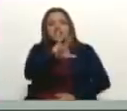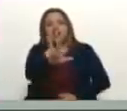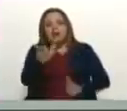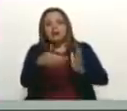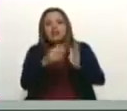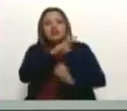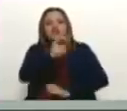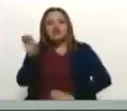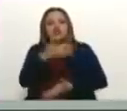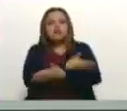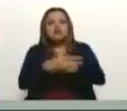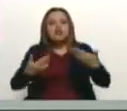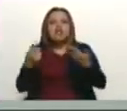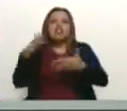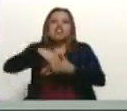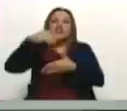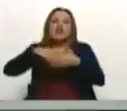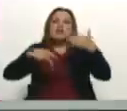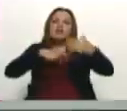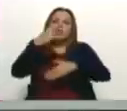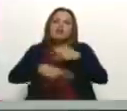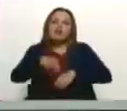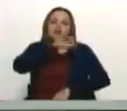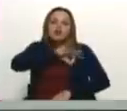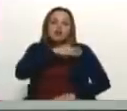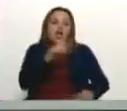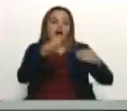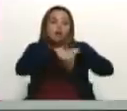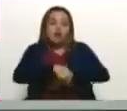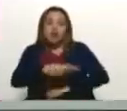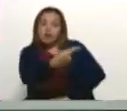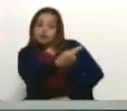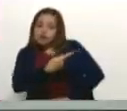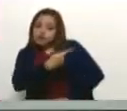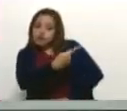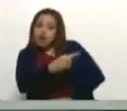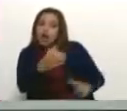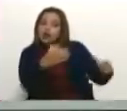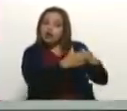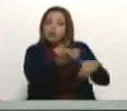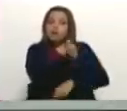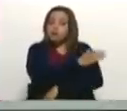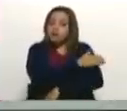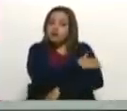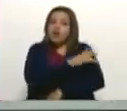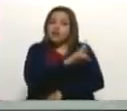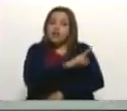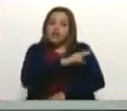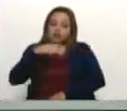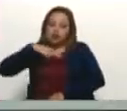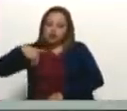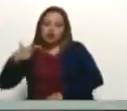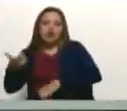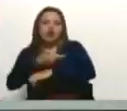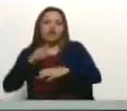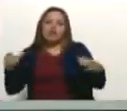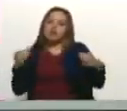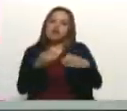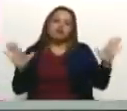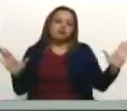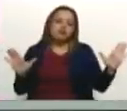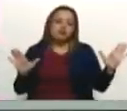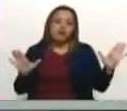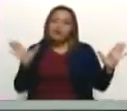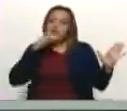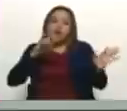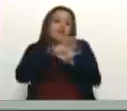dólares para el plan social que hemos consensuado entre ustedes, la Plataforma Unitaria de Venezuela y nosotros. No hay forma, compadre,